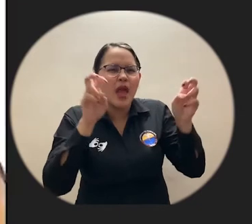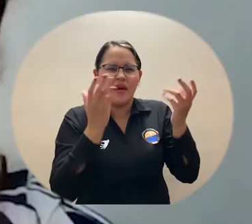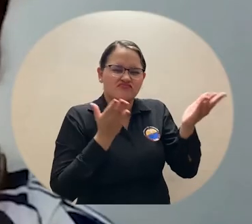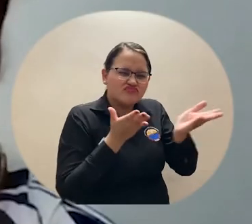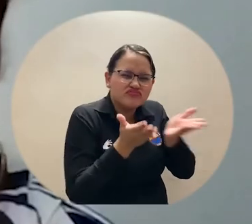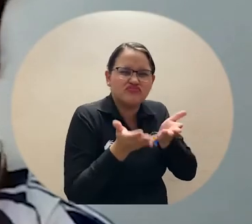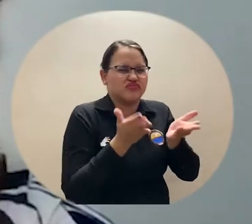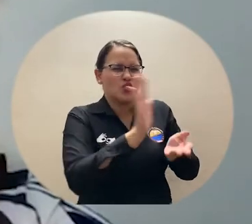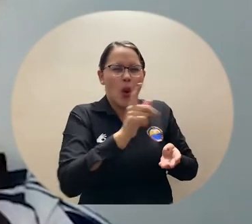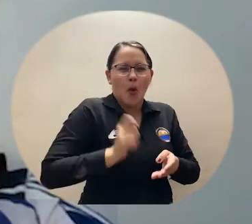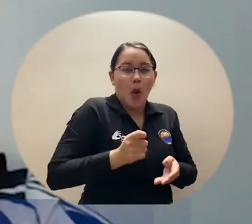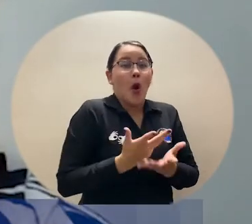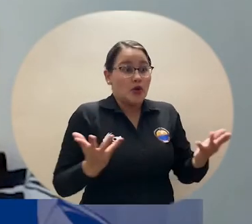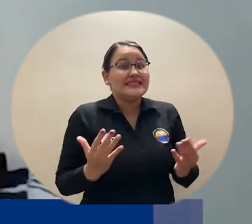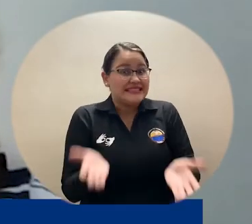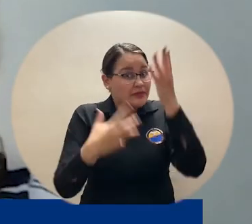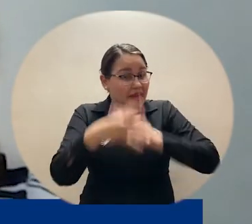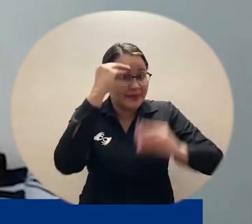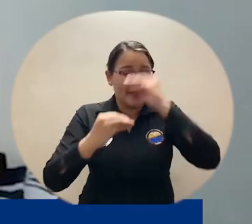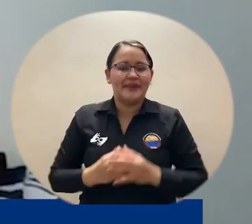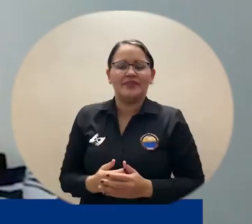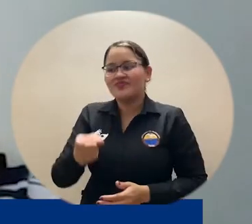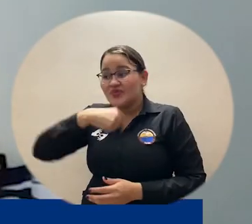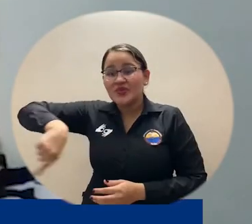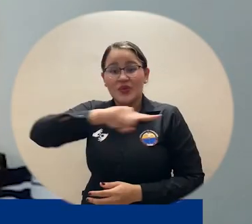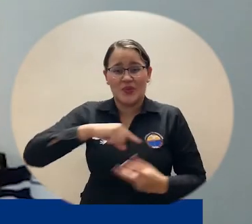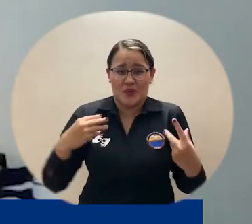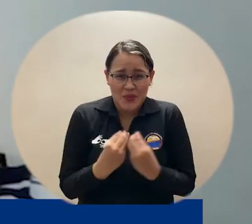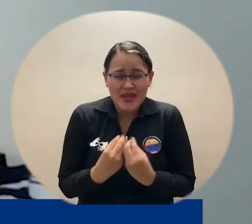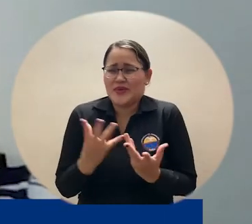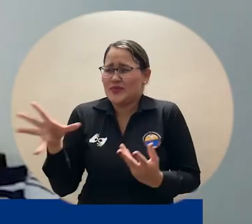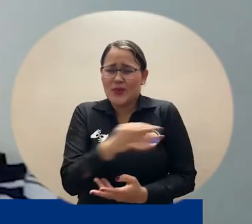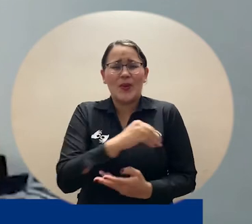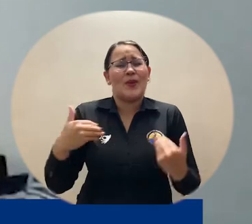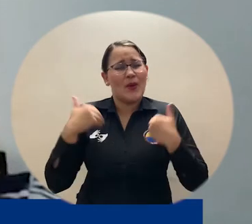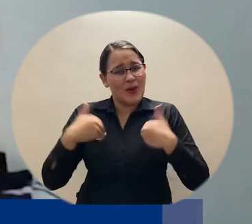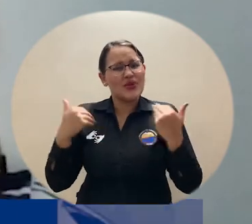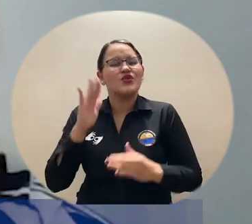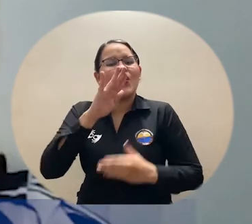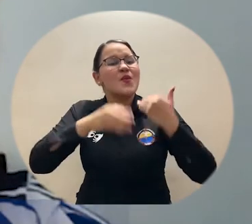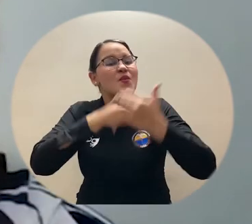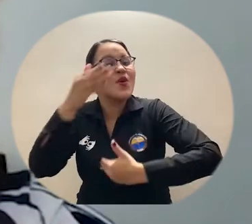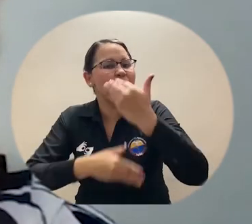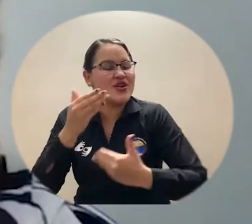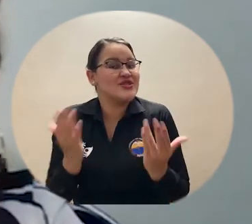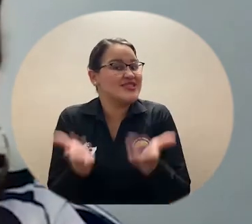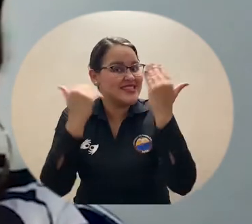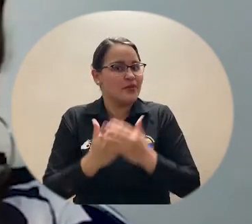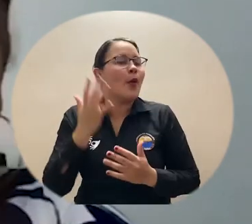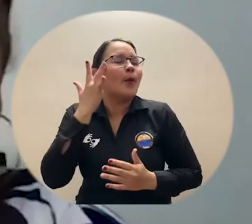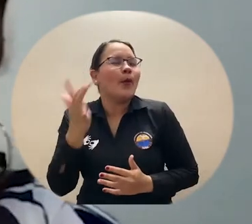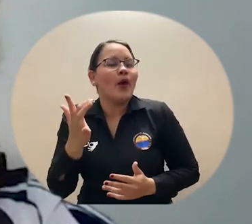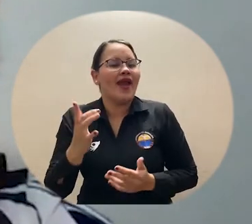derecho. Mi compañero y yo nos sentimos en el día de hoy muy orgullosos de haber culminado este proceso de formación, el cual nos brinda un plus en